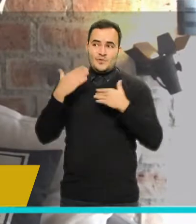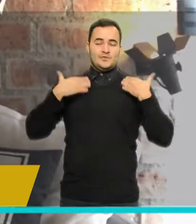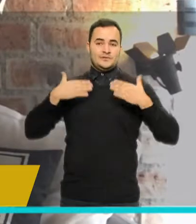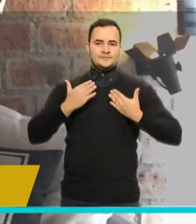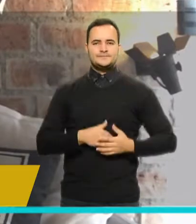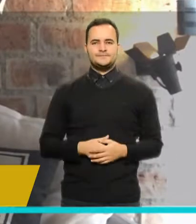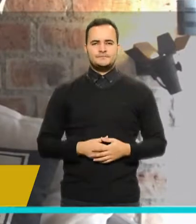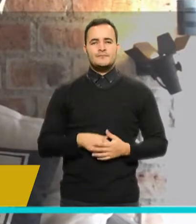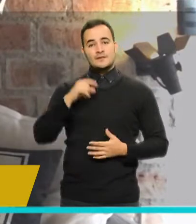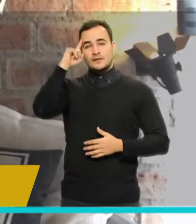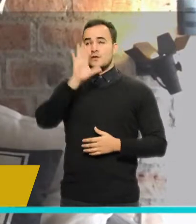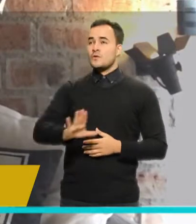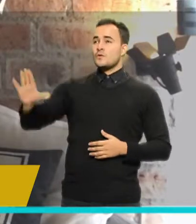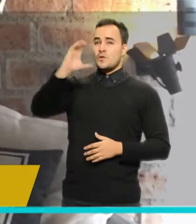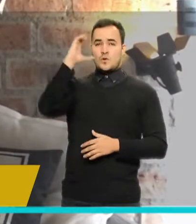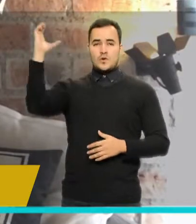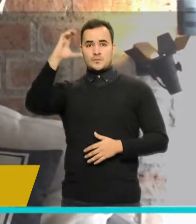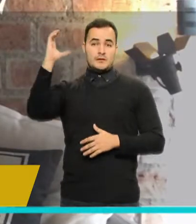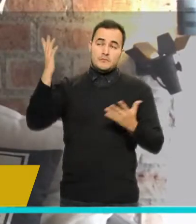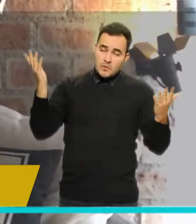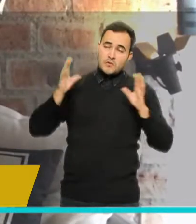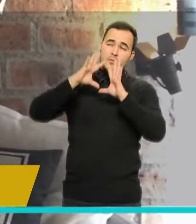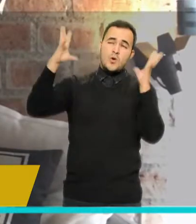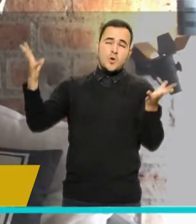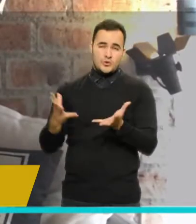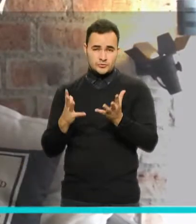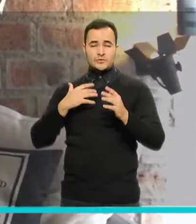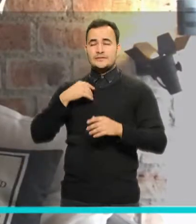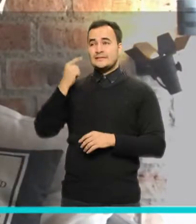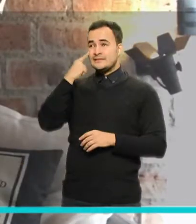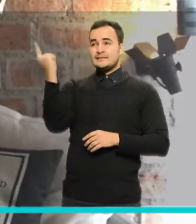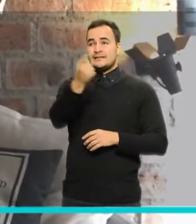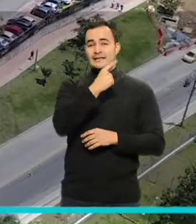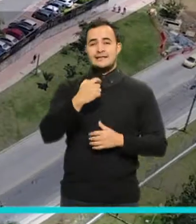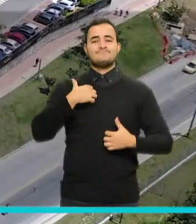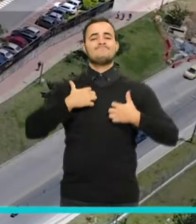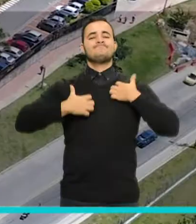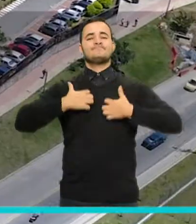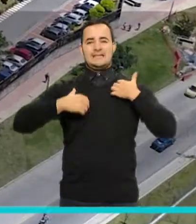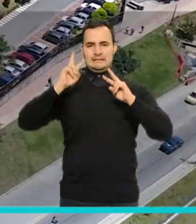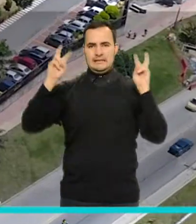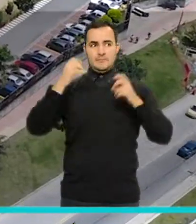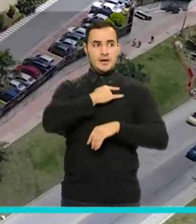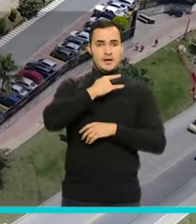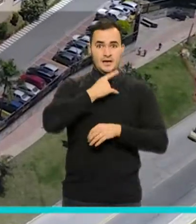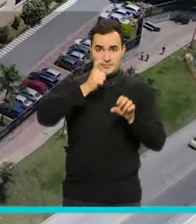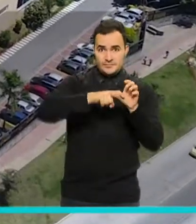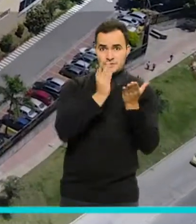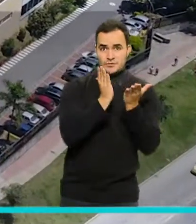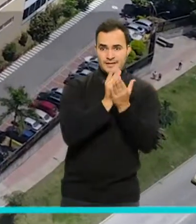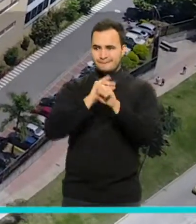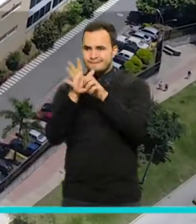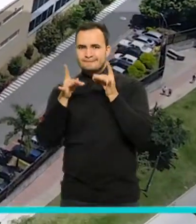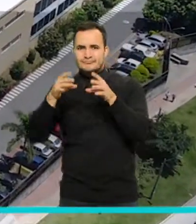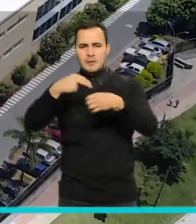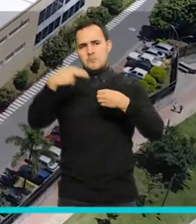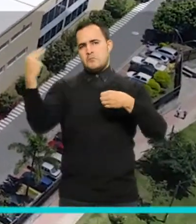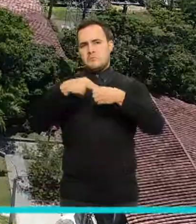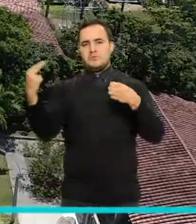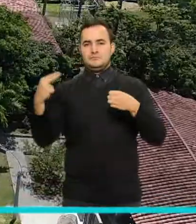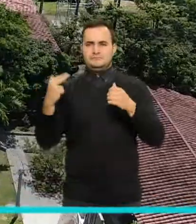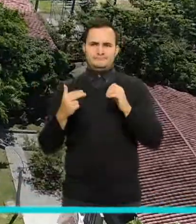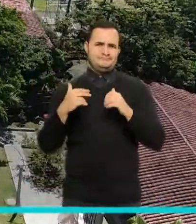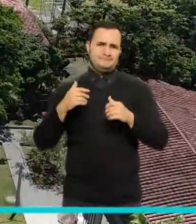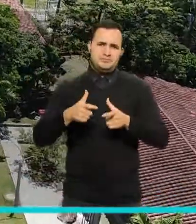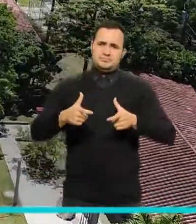las proyecciones a nivel nacional e incluso a nivel internacional indicaban que la deserción en las universidades aumentaría entre